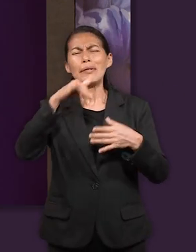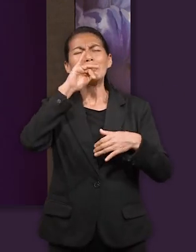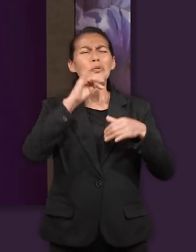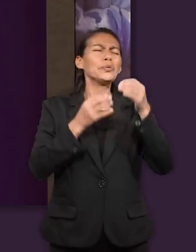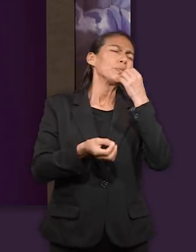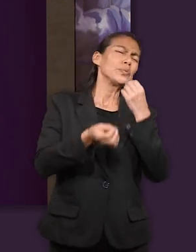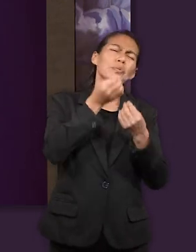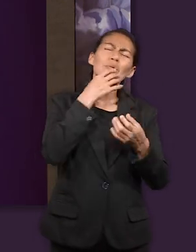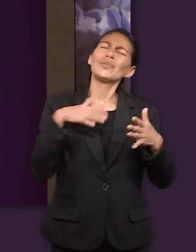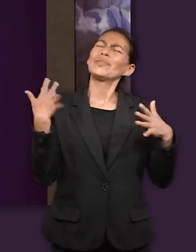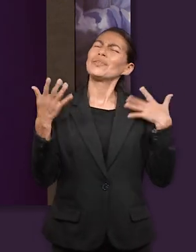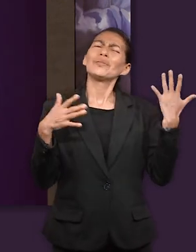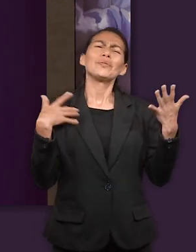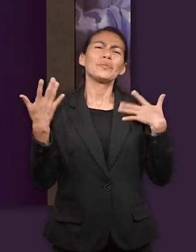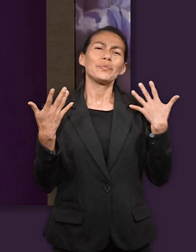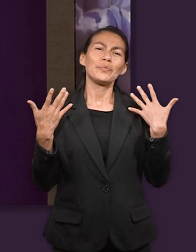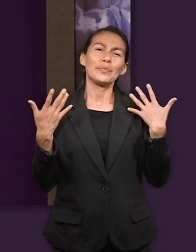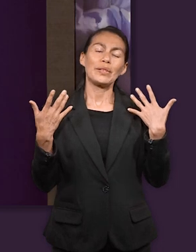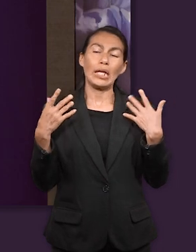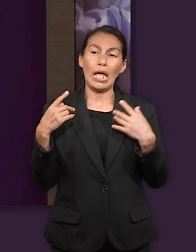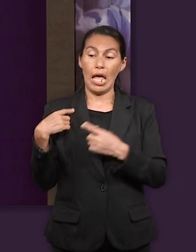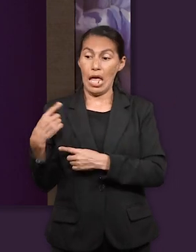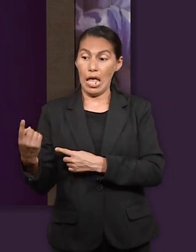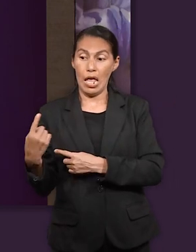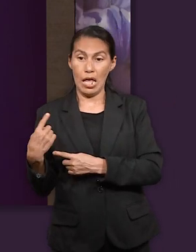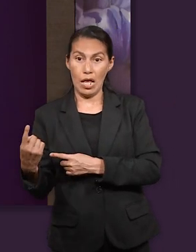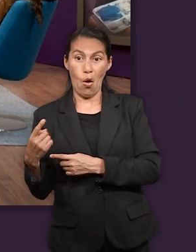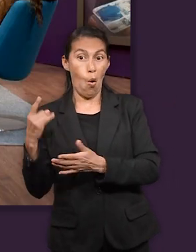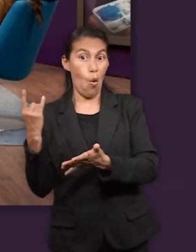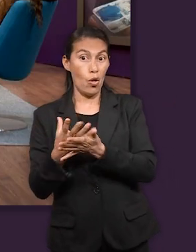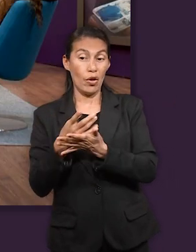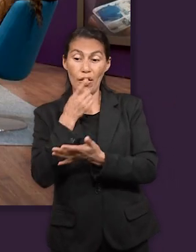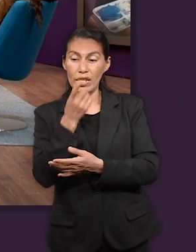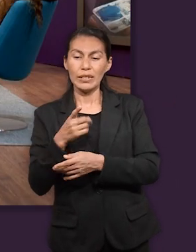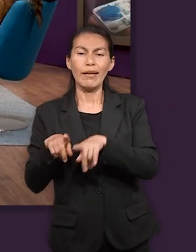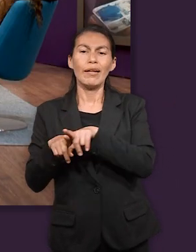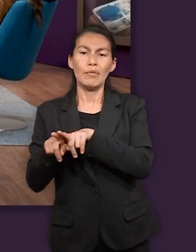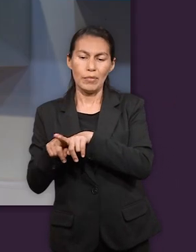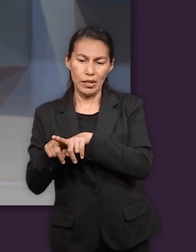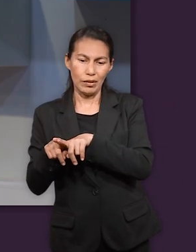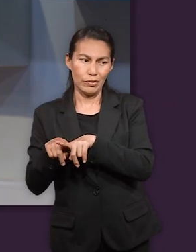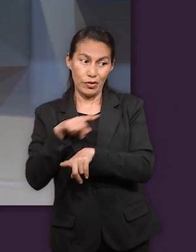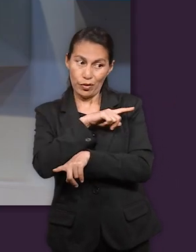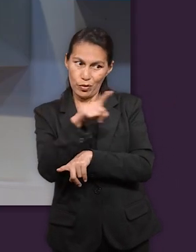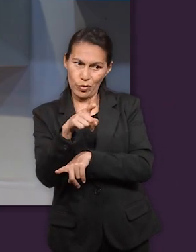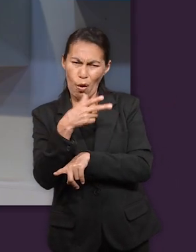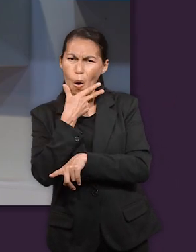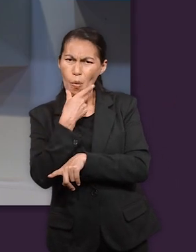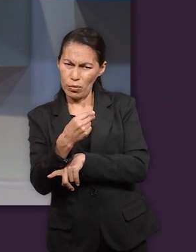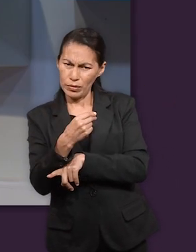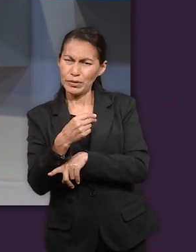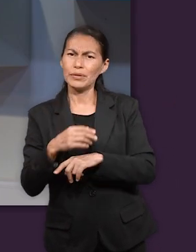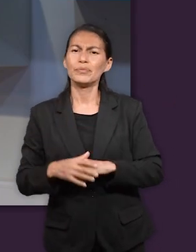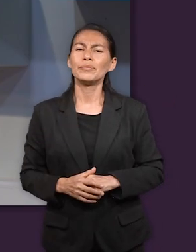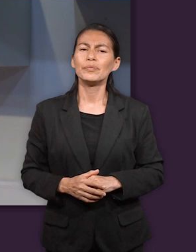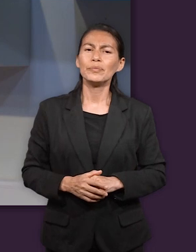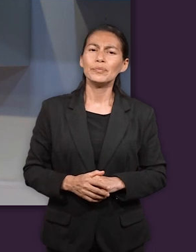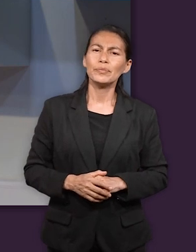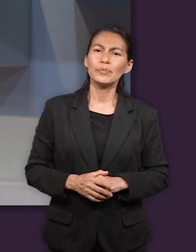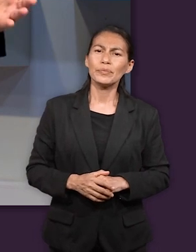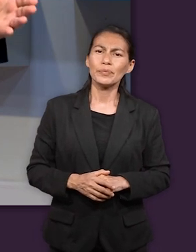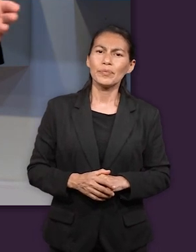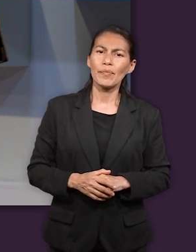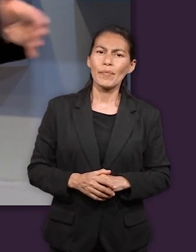ellos y bebieron y se alegraron con él y es el único que le llama hermano de los demás se refiere como